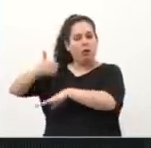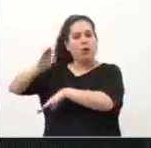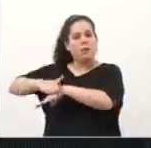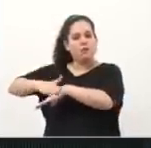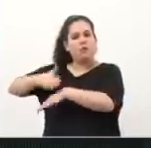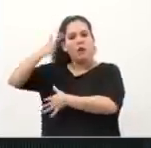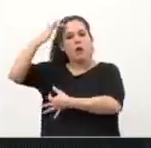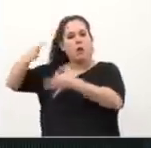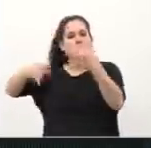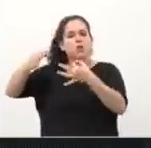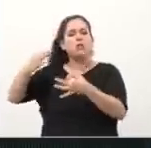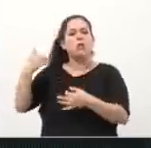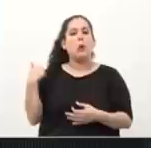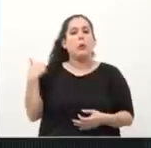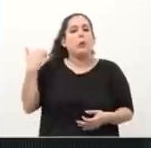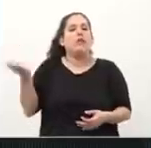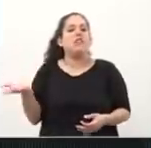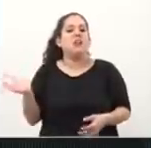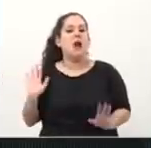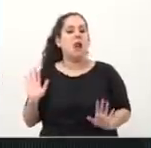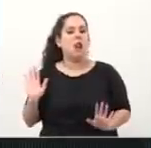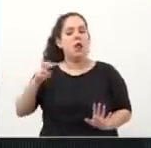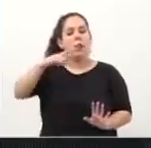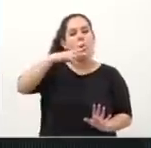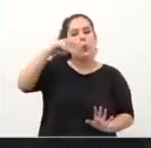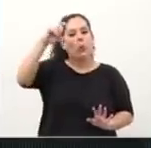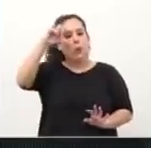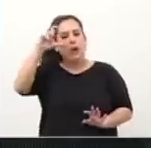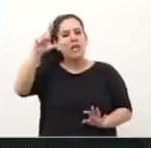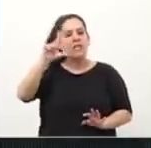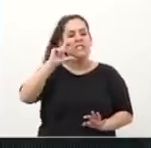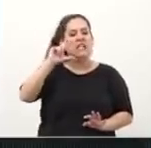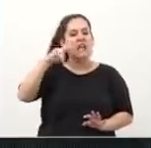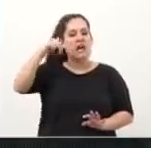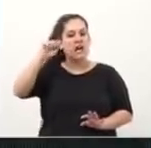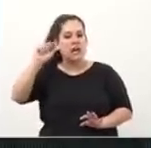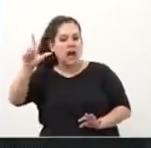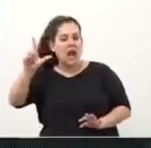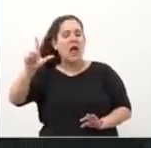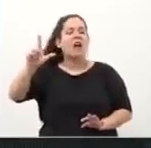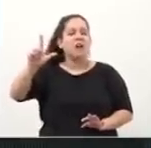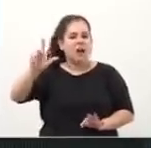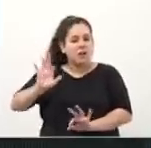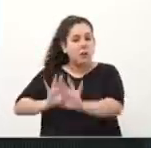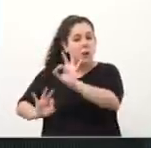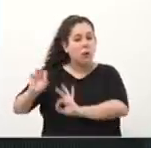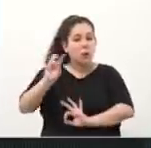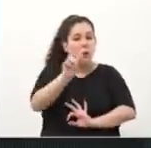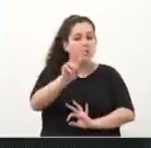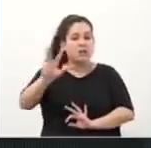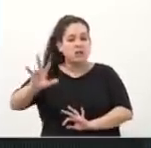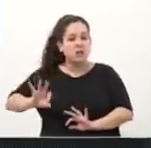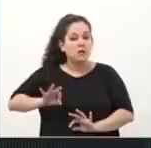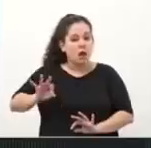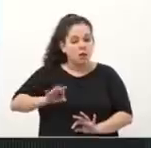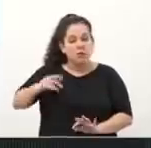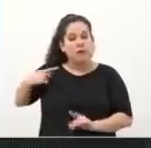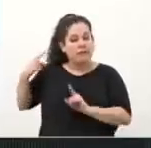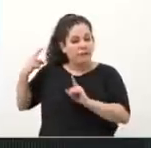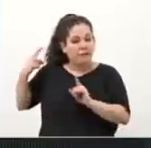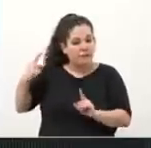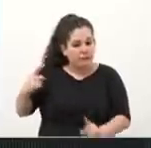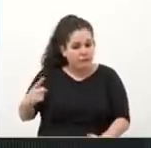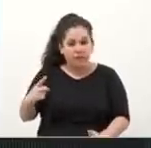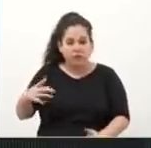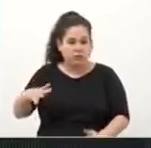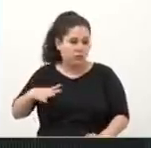justicia vecinal está para crearse desde hace 23 años, desde 1996, y sin embargo, no